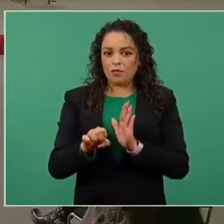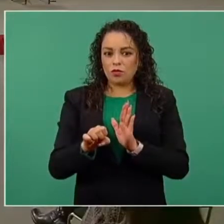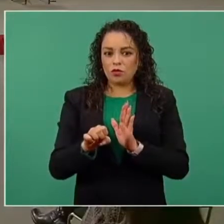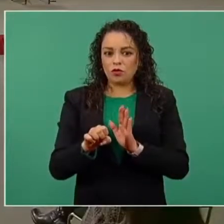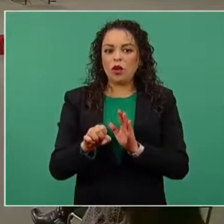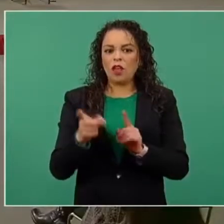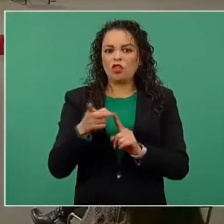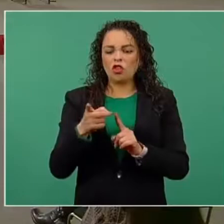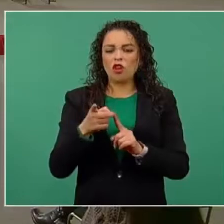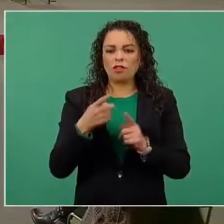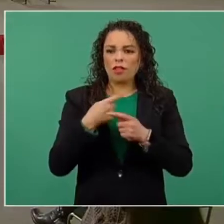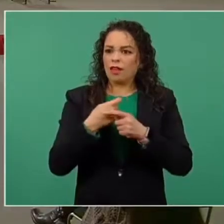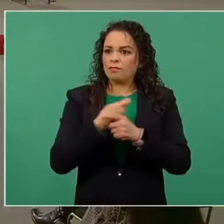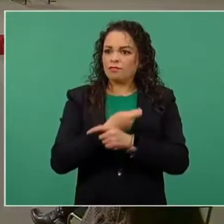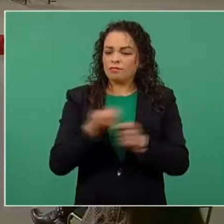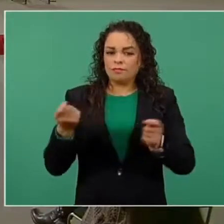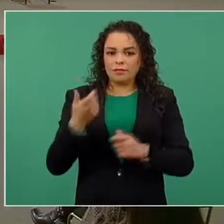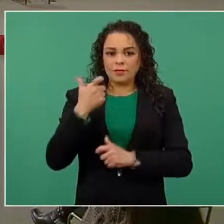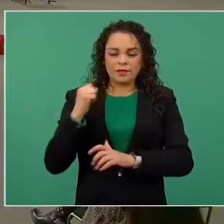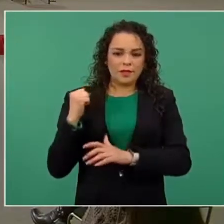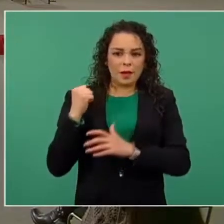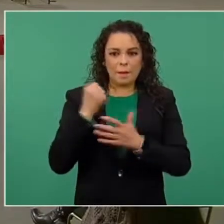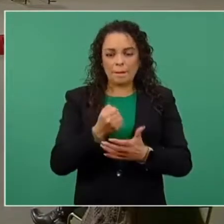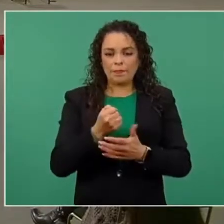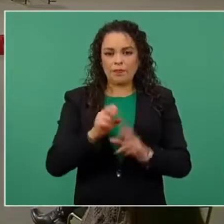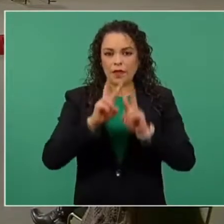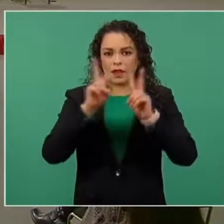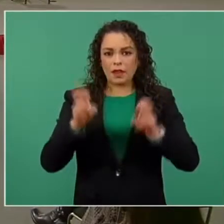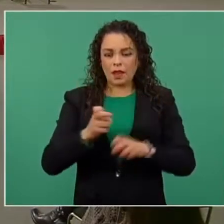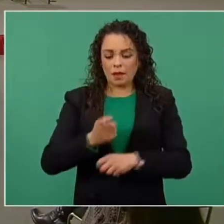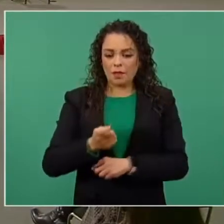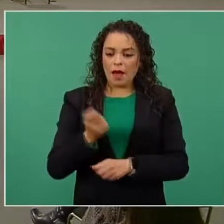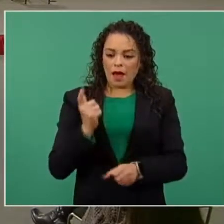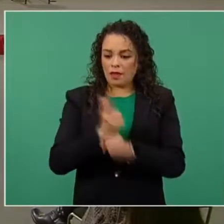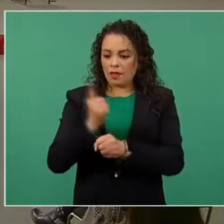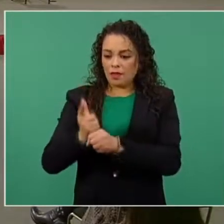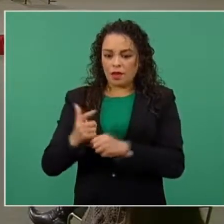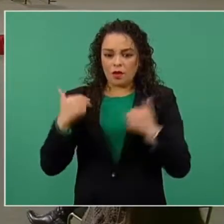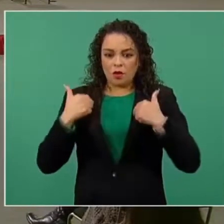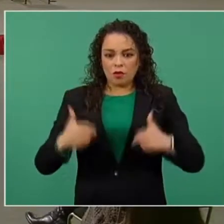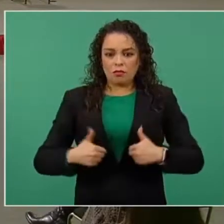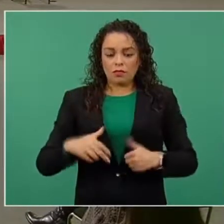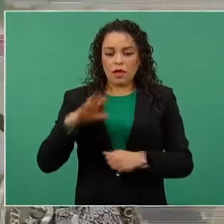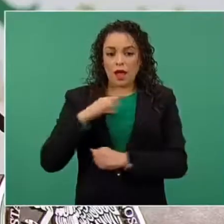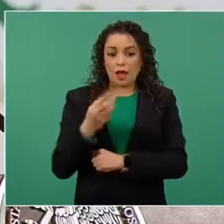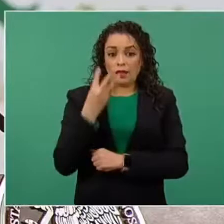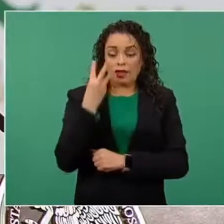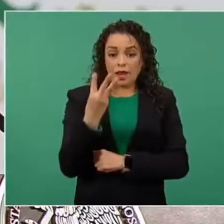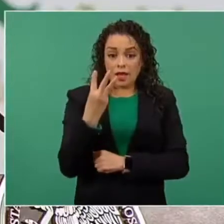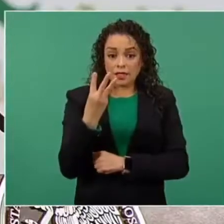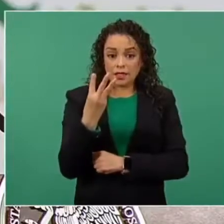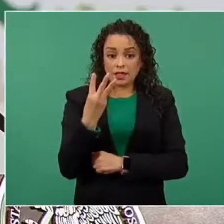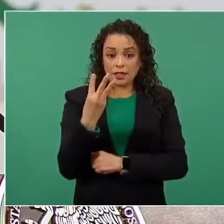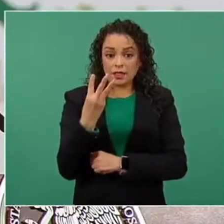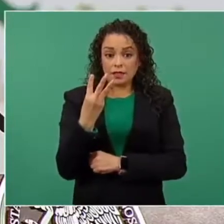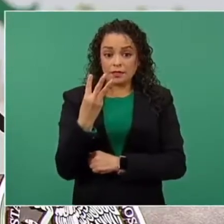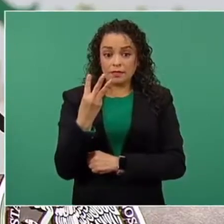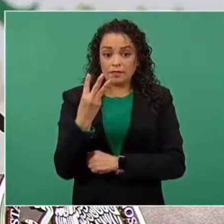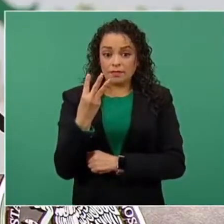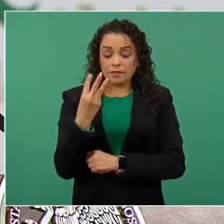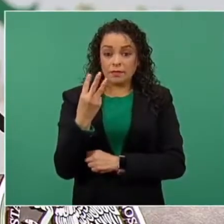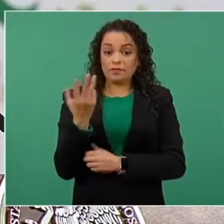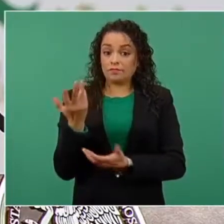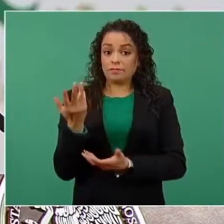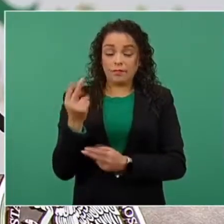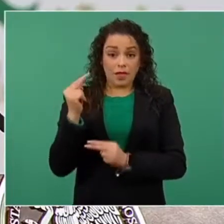estos recursos. En materia de identificación humana se han construido tres centros de identificación humana, algunos con un nivel muy